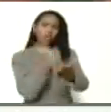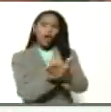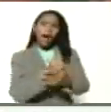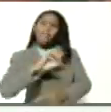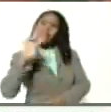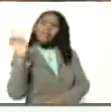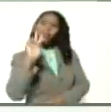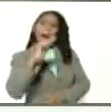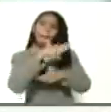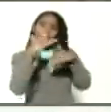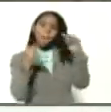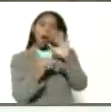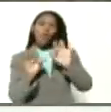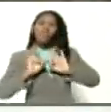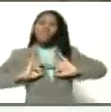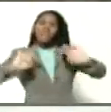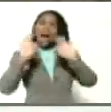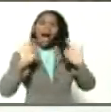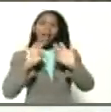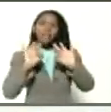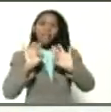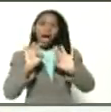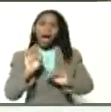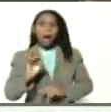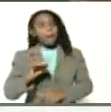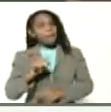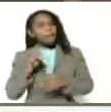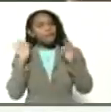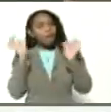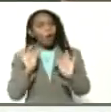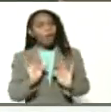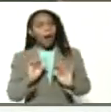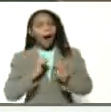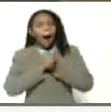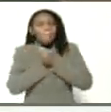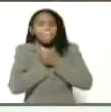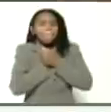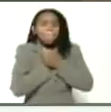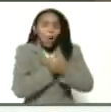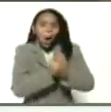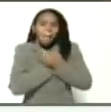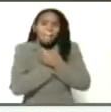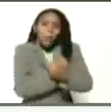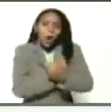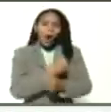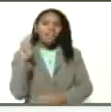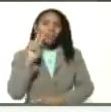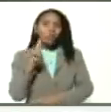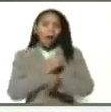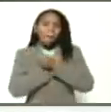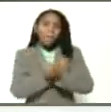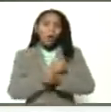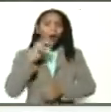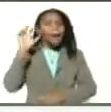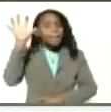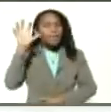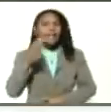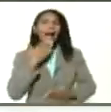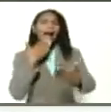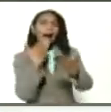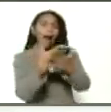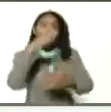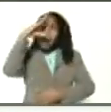bajo ningún aspecto ni jamás. El amor a Venezuela, el amor a la patria. Le doy gracias a Dios,